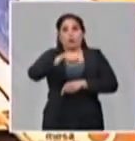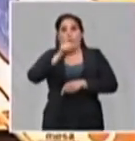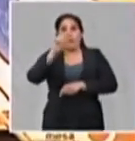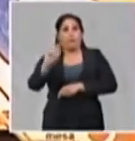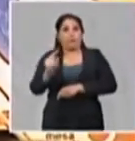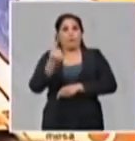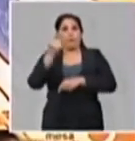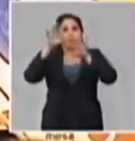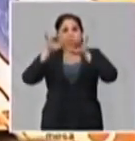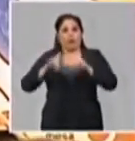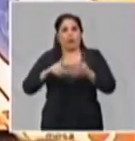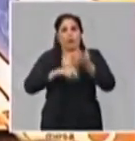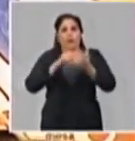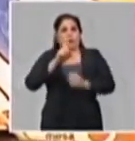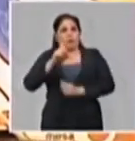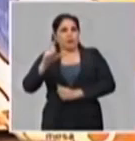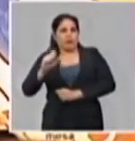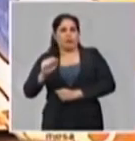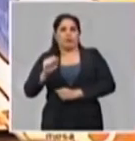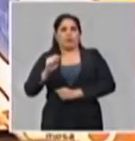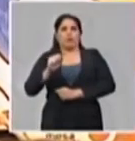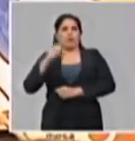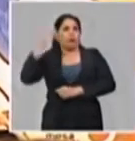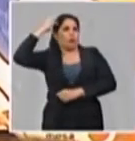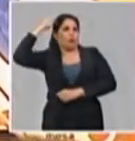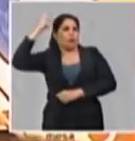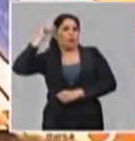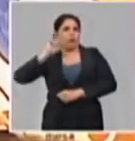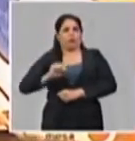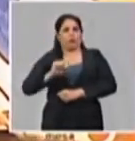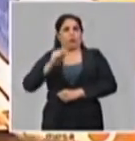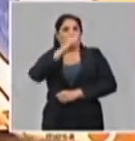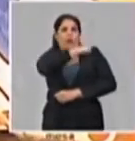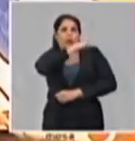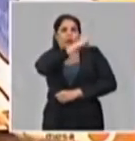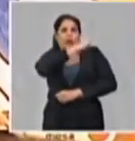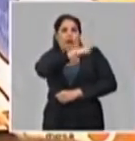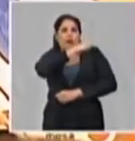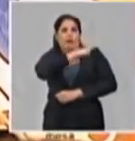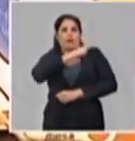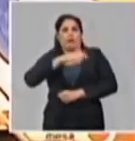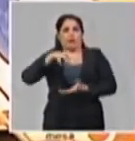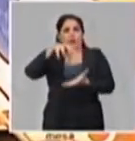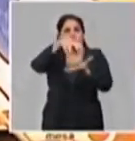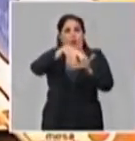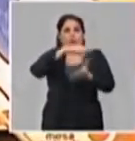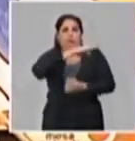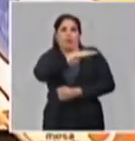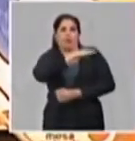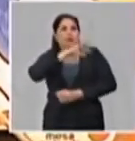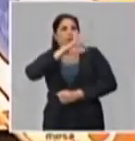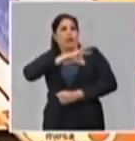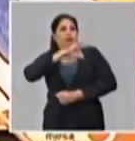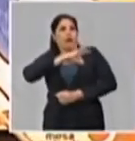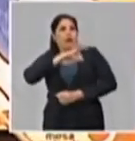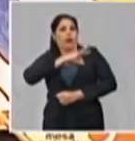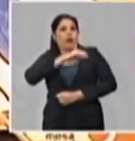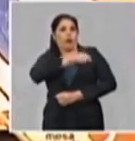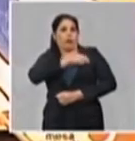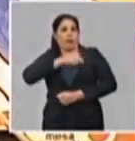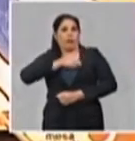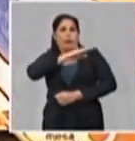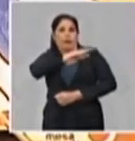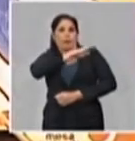primeros secretarios del partido, los gobernadores, los jefes de regiones militares, los delegados del Ministerio del Interior